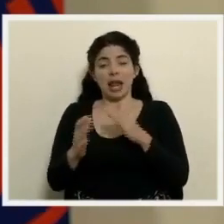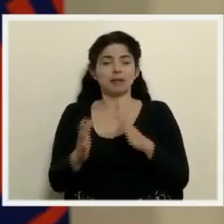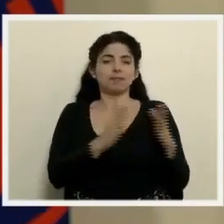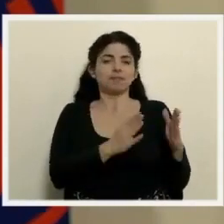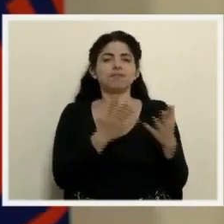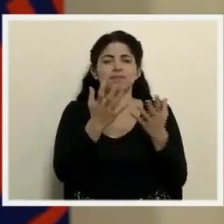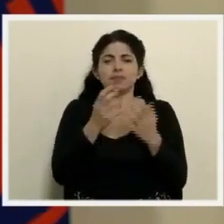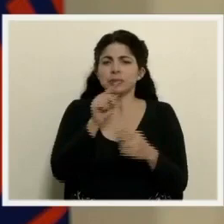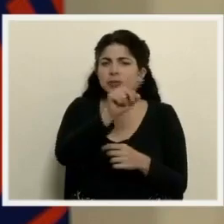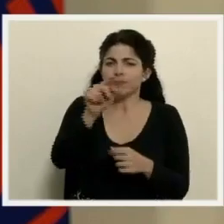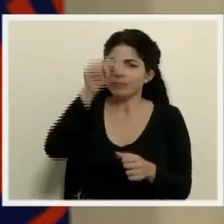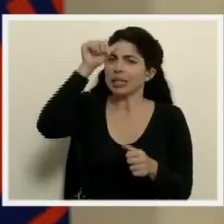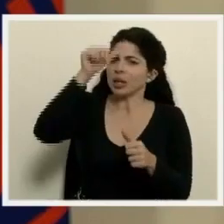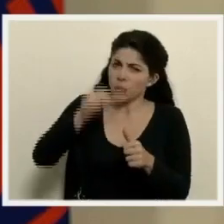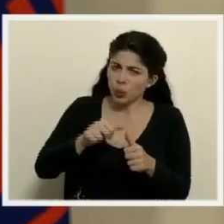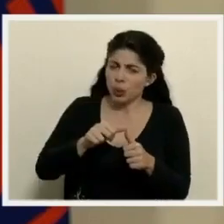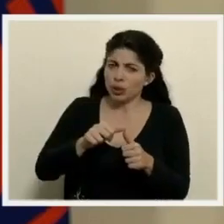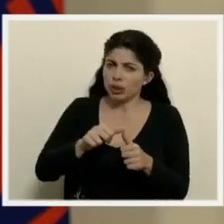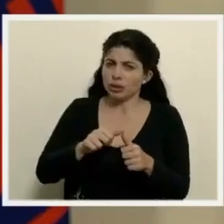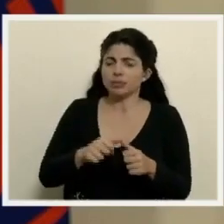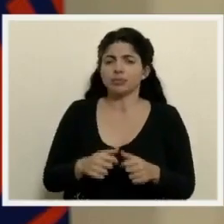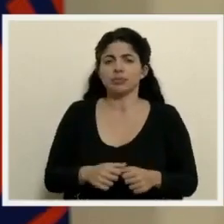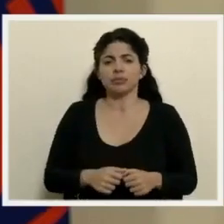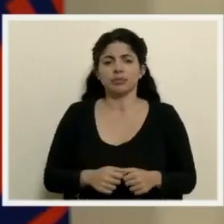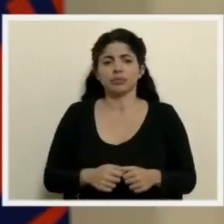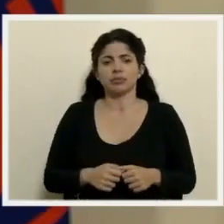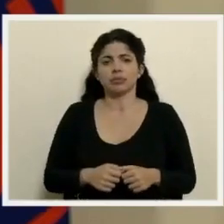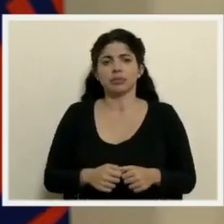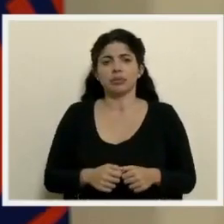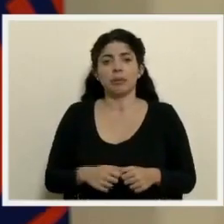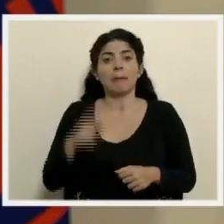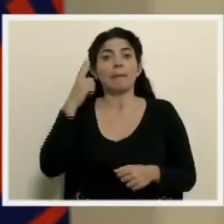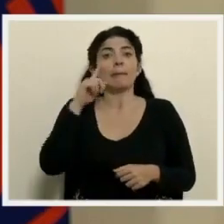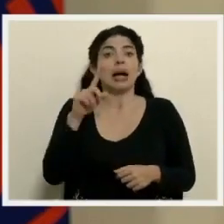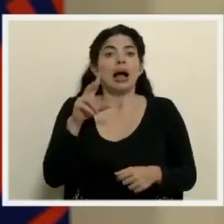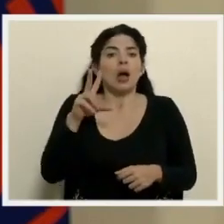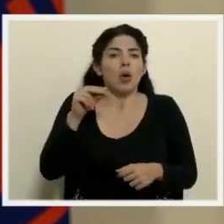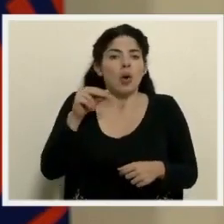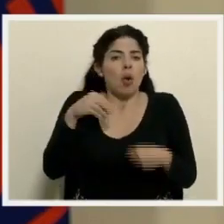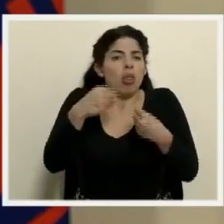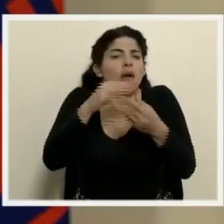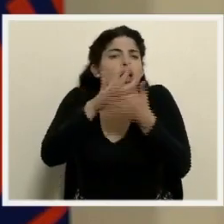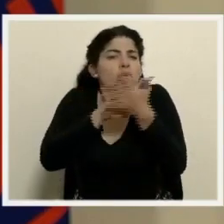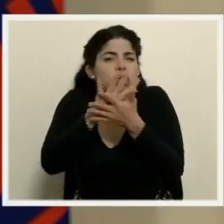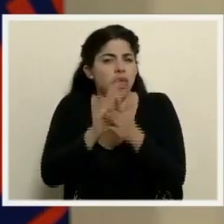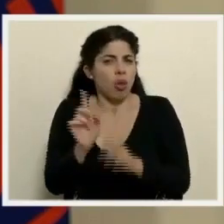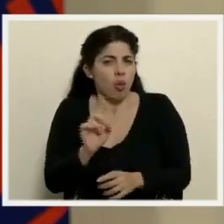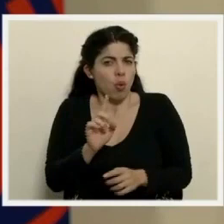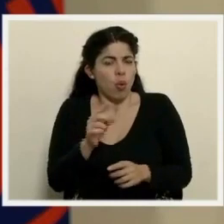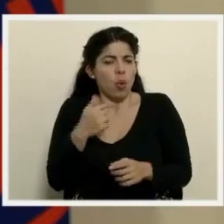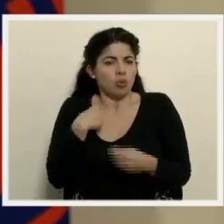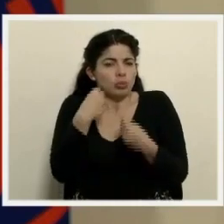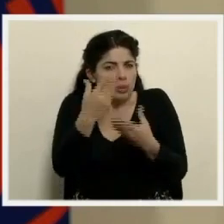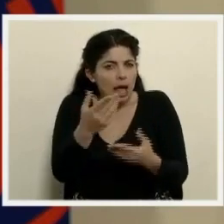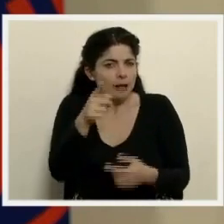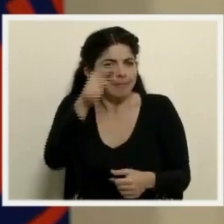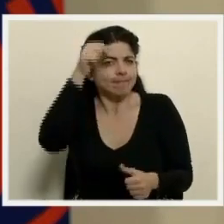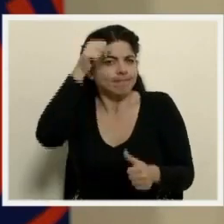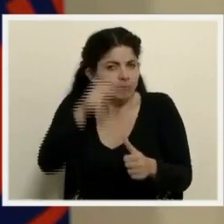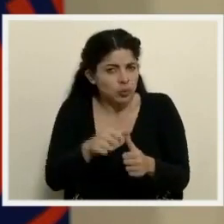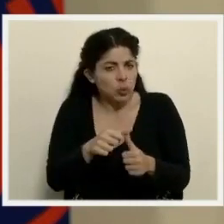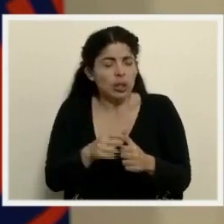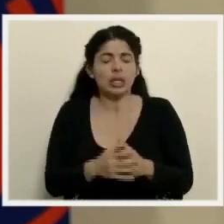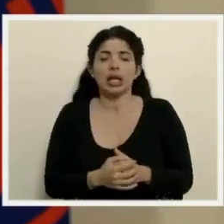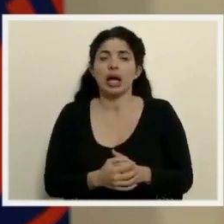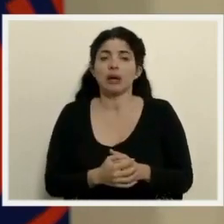quisiéramos recordar, para que no se preste a confusión, que para